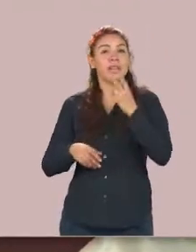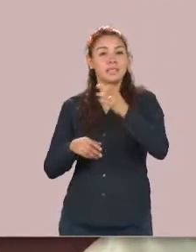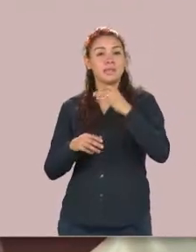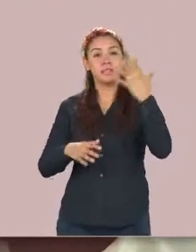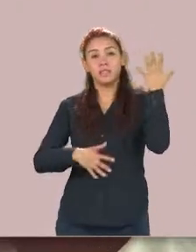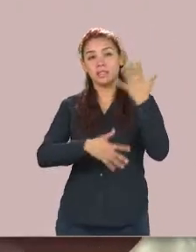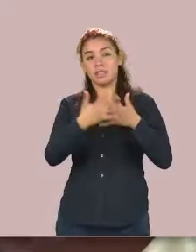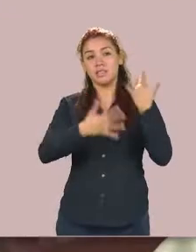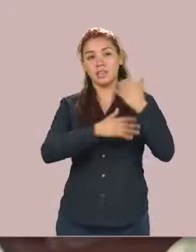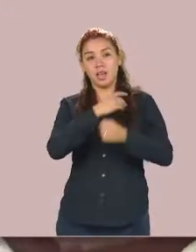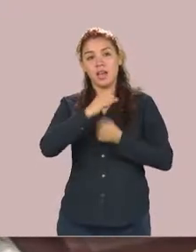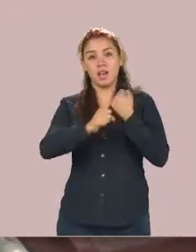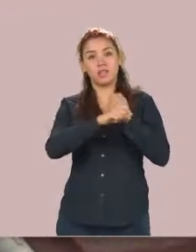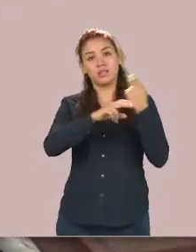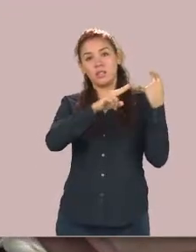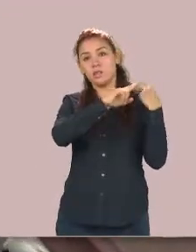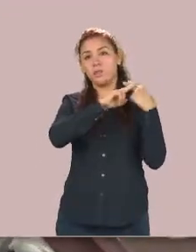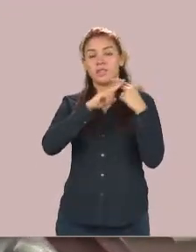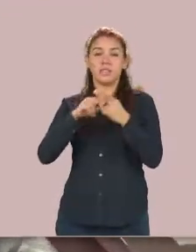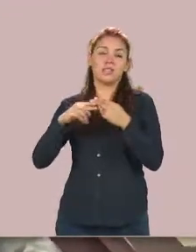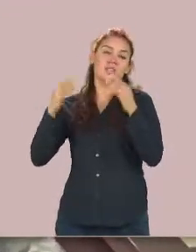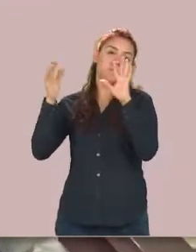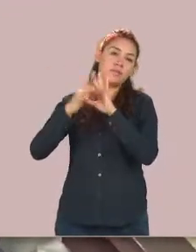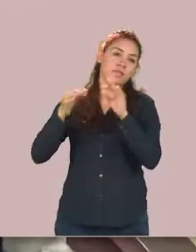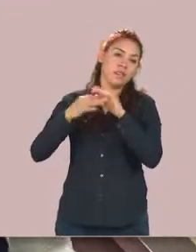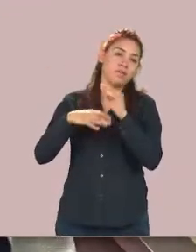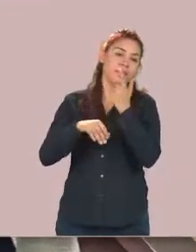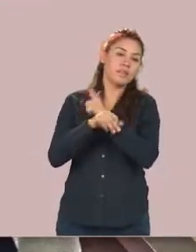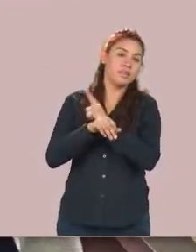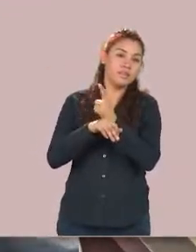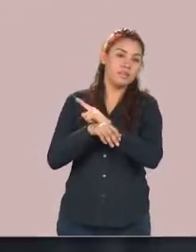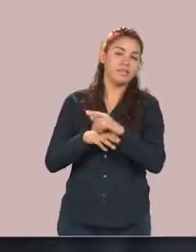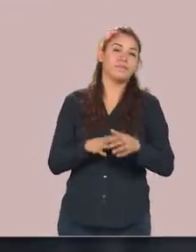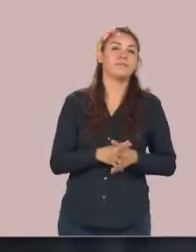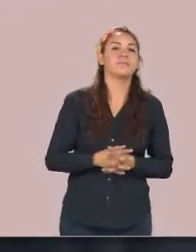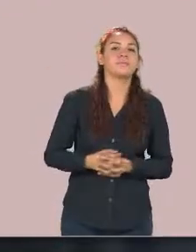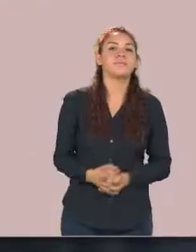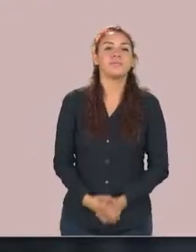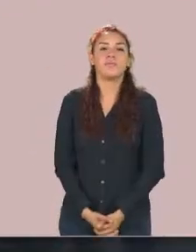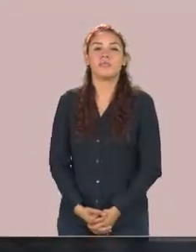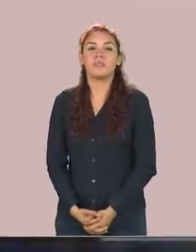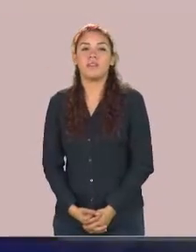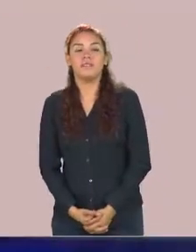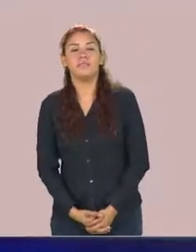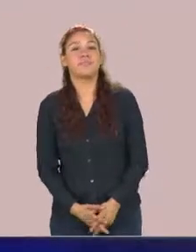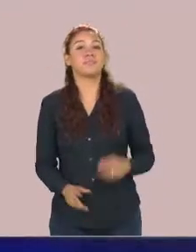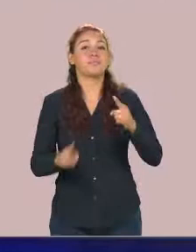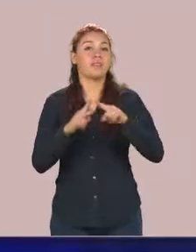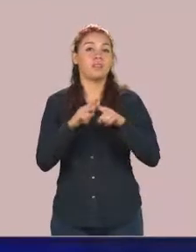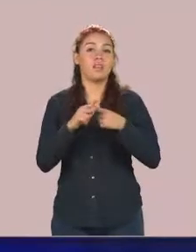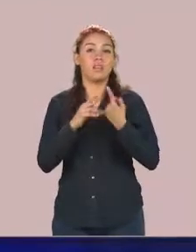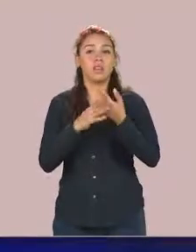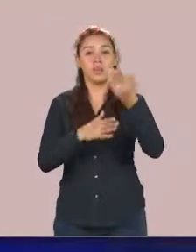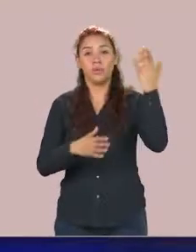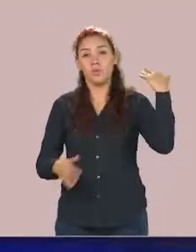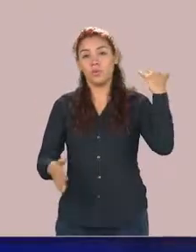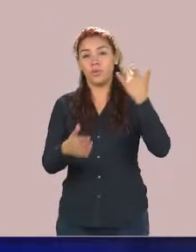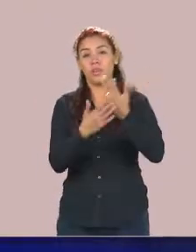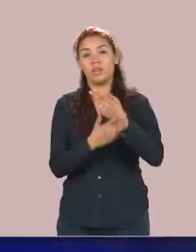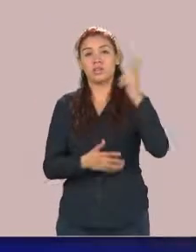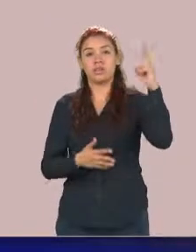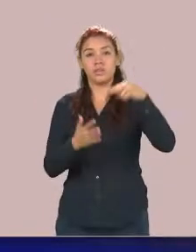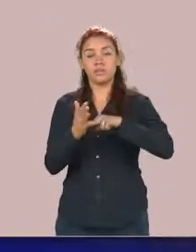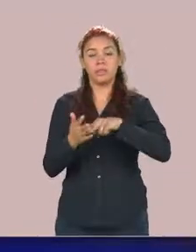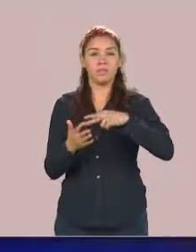parte de la oferta educativa con que cuenta la universidad autónoma de tamaulipas se inició se en el 2003 y en este año se estaría en agosto